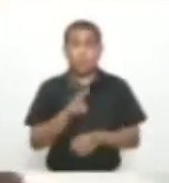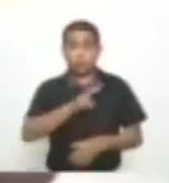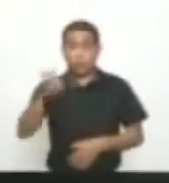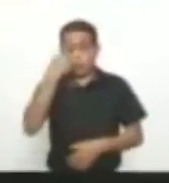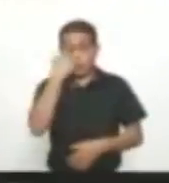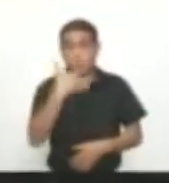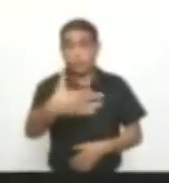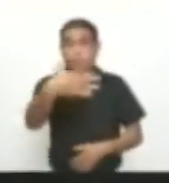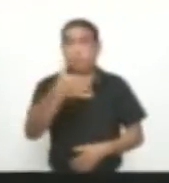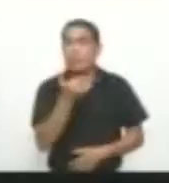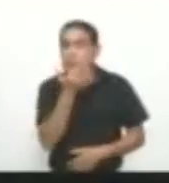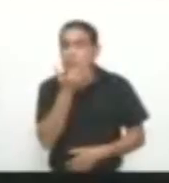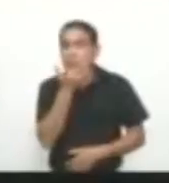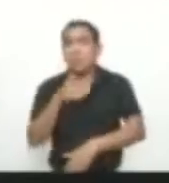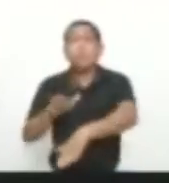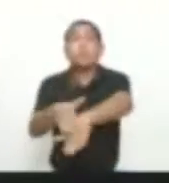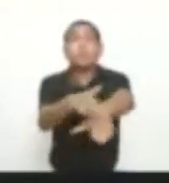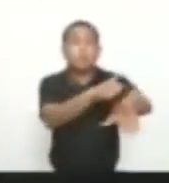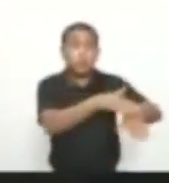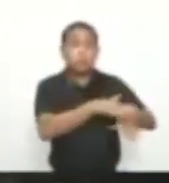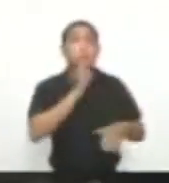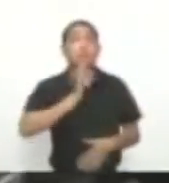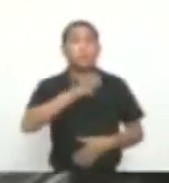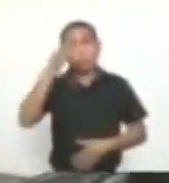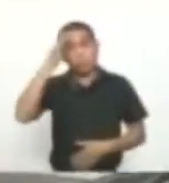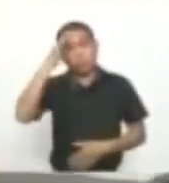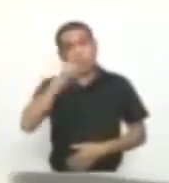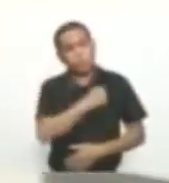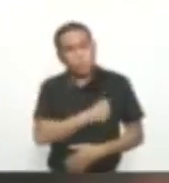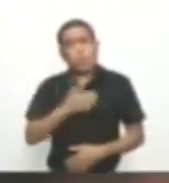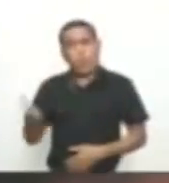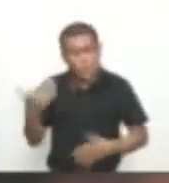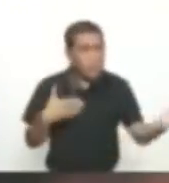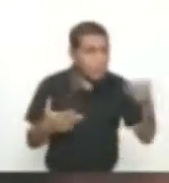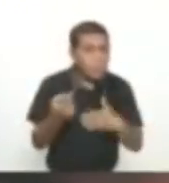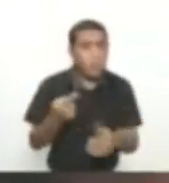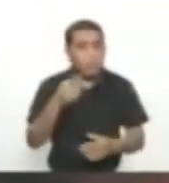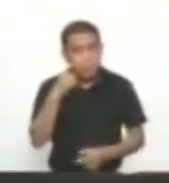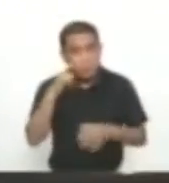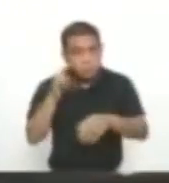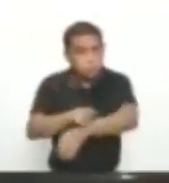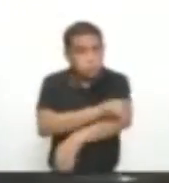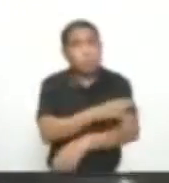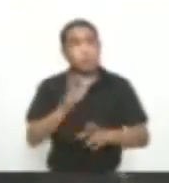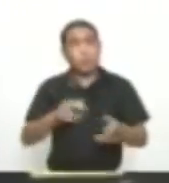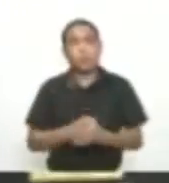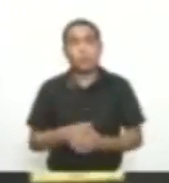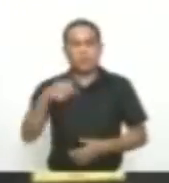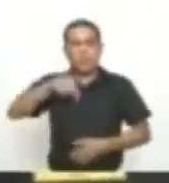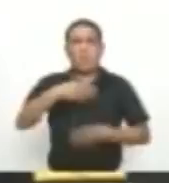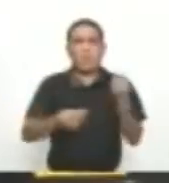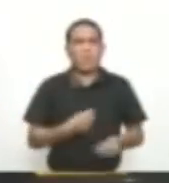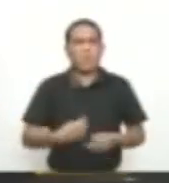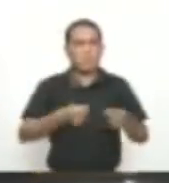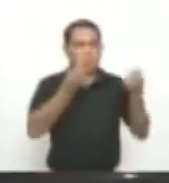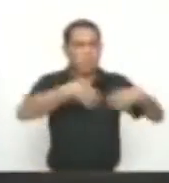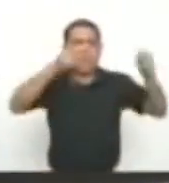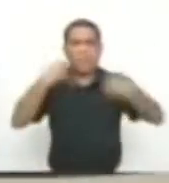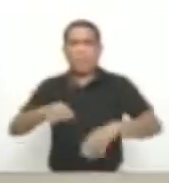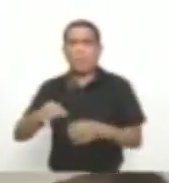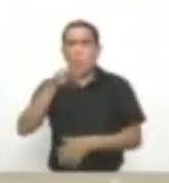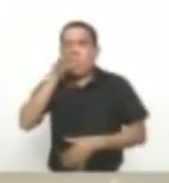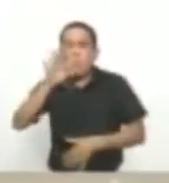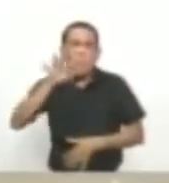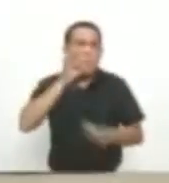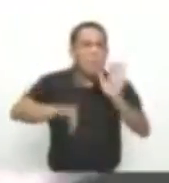De Santa Marta Solicitaron A la autoridad Mayor presencia Y estrategias Por aquí Esto es un expendio De marihuana Usted se levanta